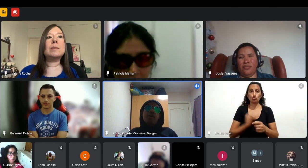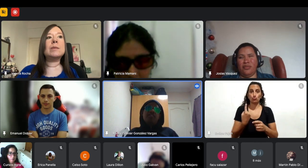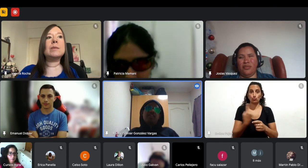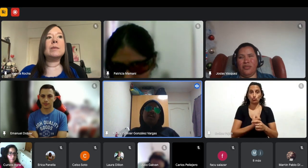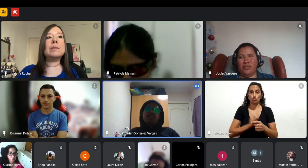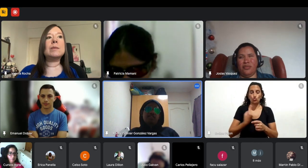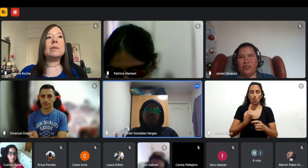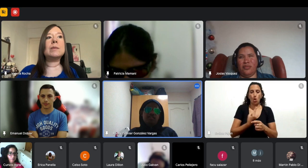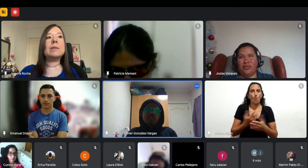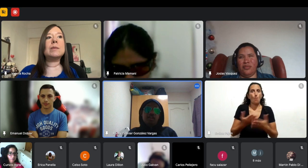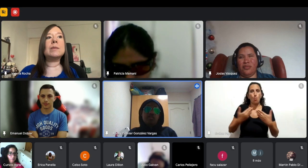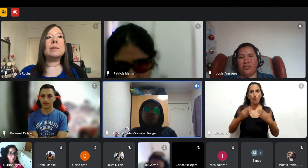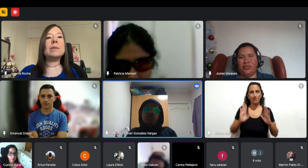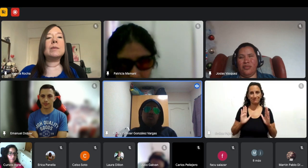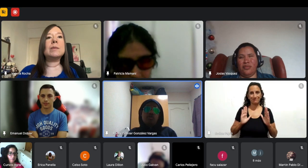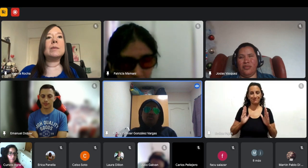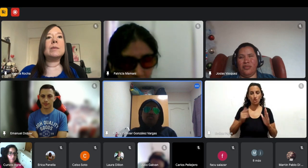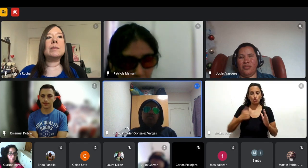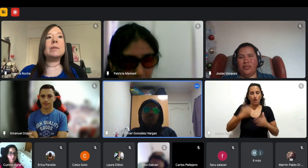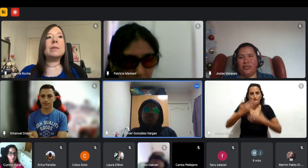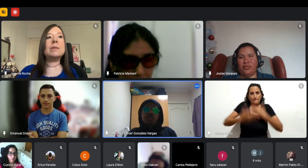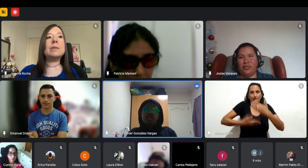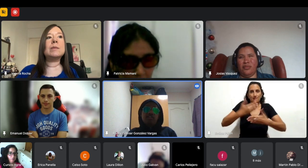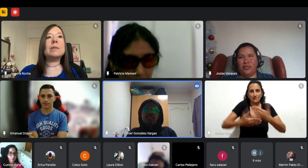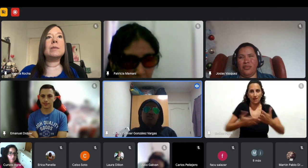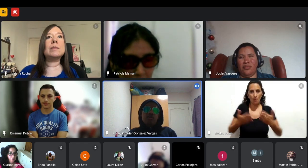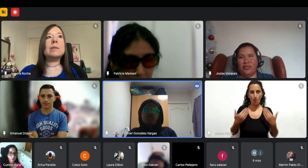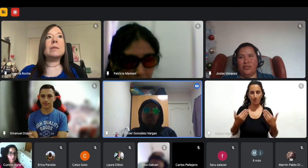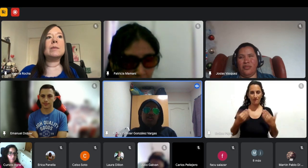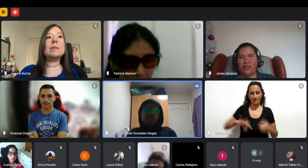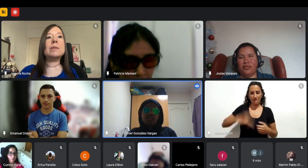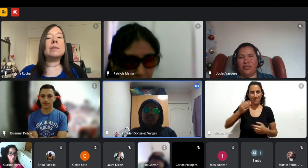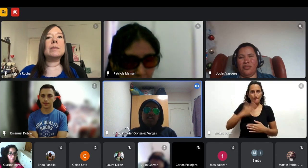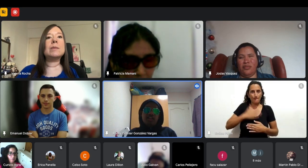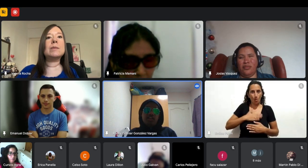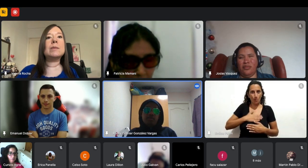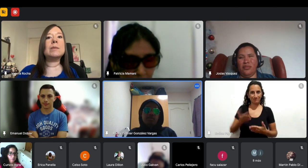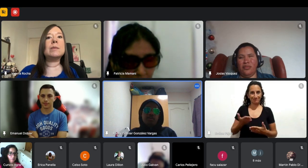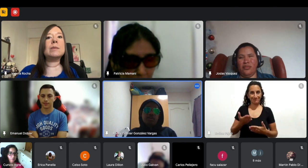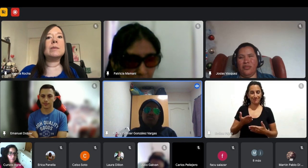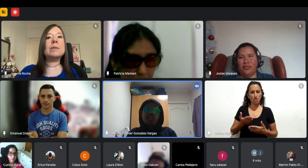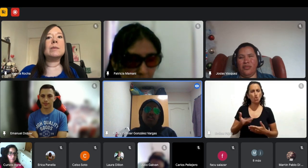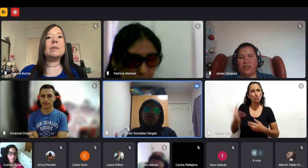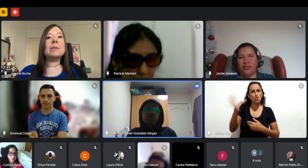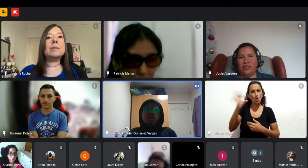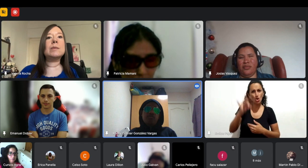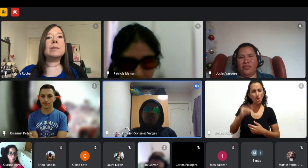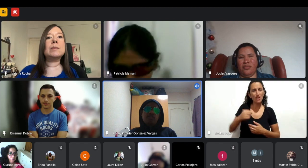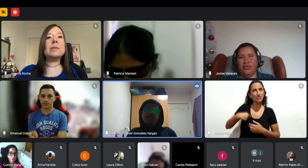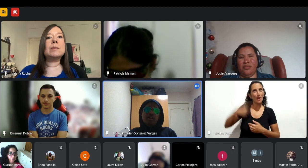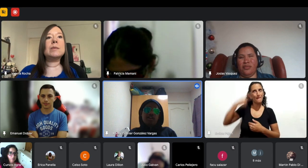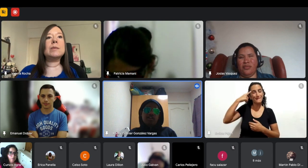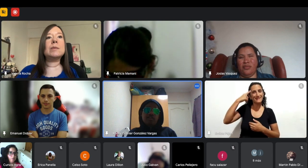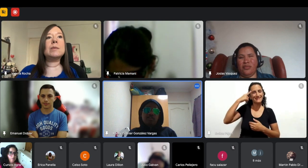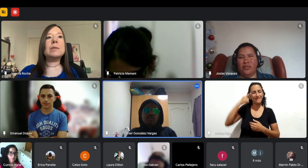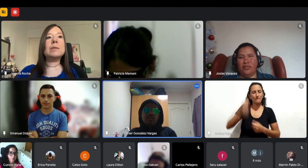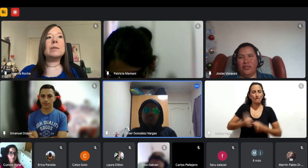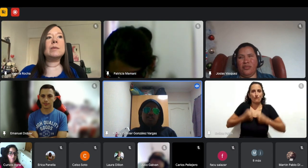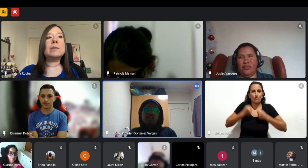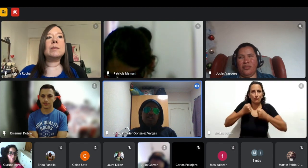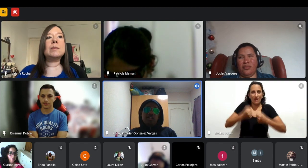avanzar eso le dice a uno cada día y o sea le da uno la fuerza para